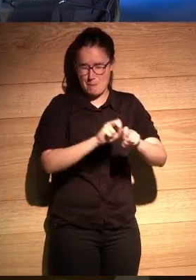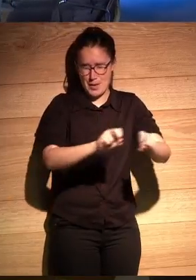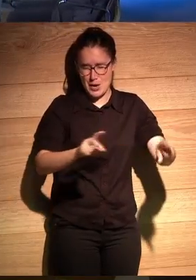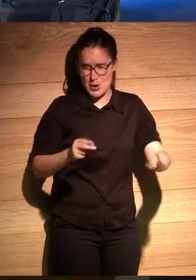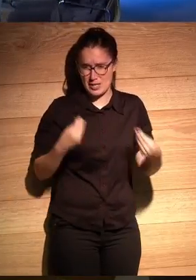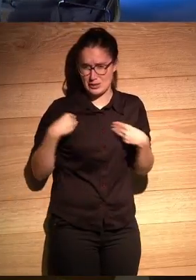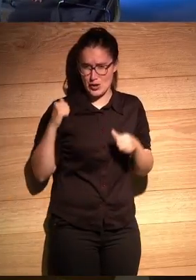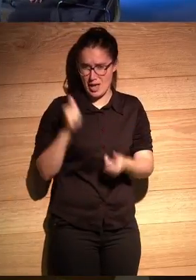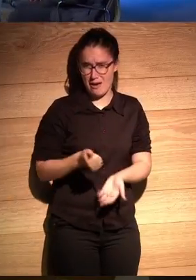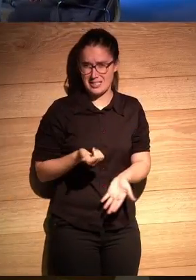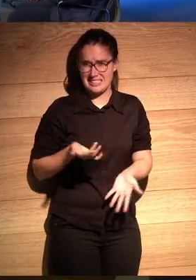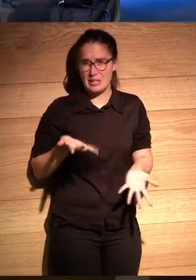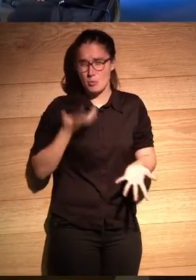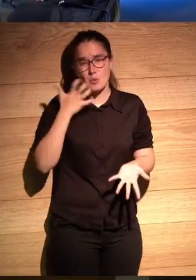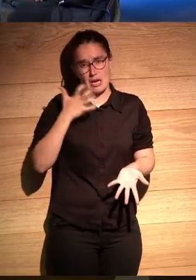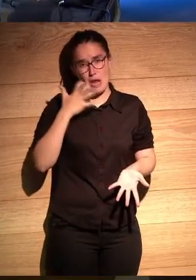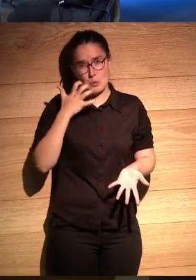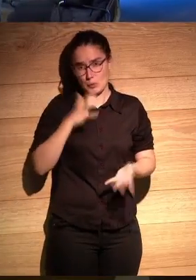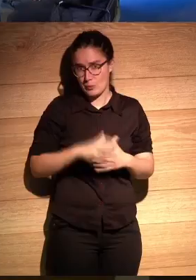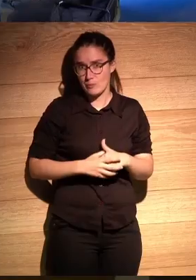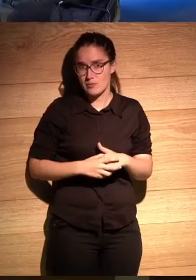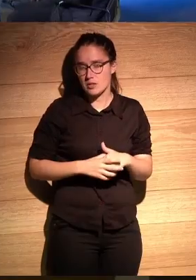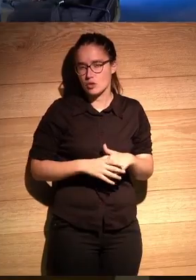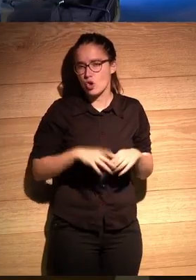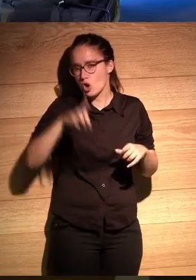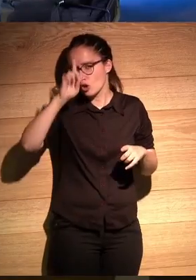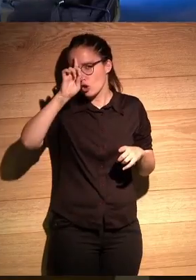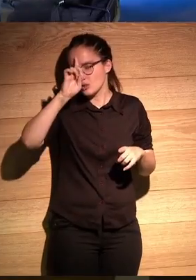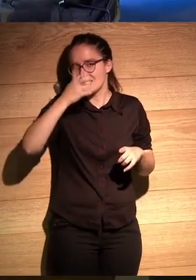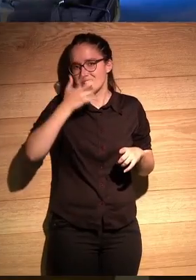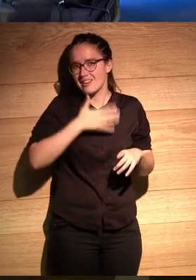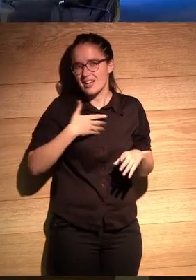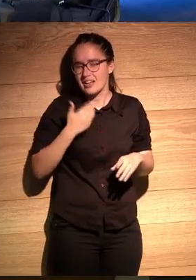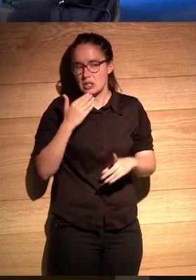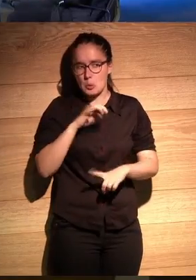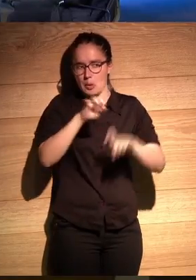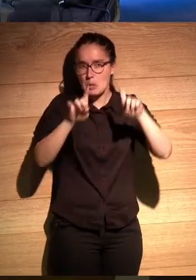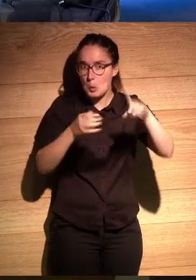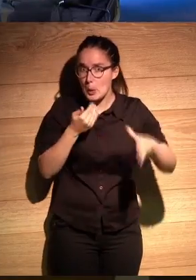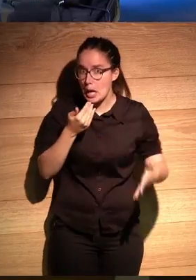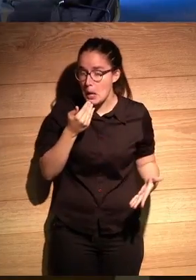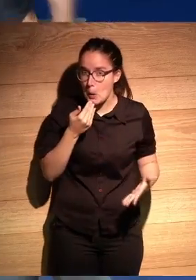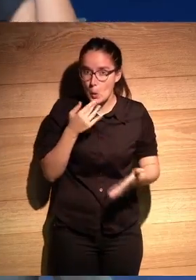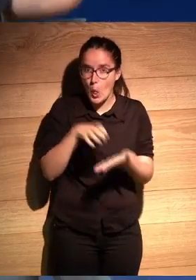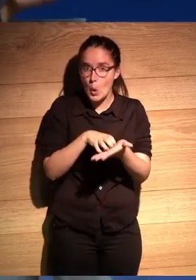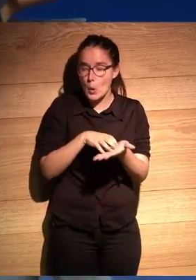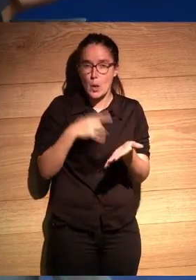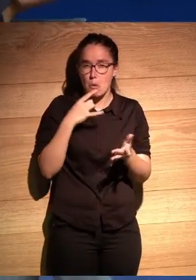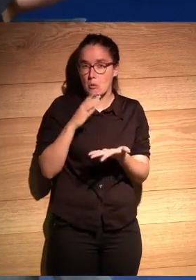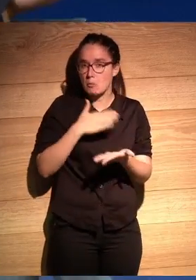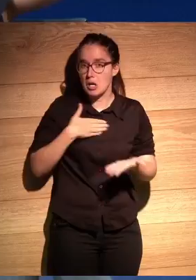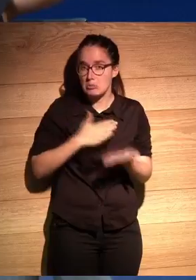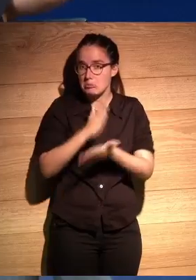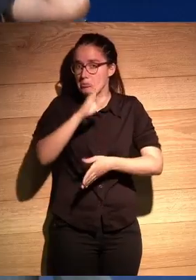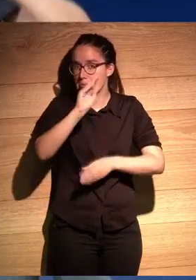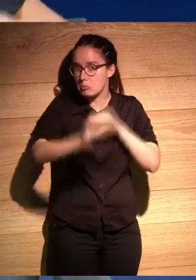muy extraño era todo muy así siempre yo no sé si queréis plantear alguna cuestión o tenéis algún interrogante